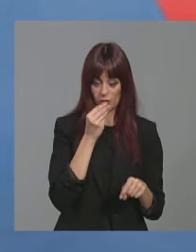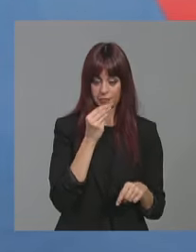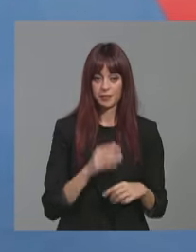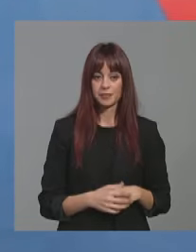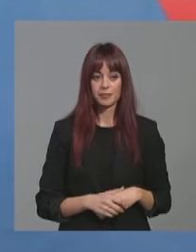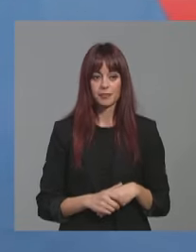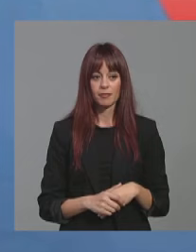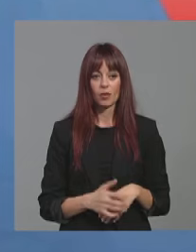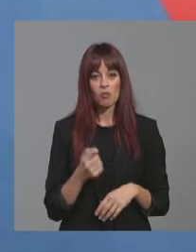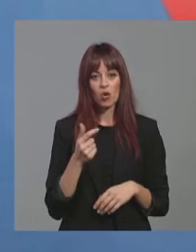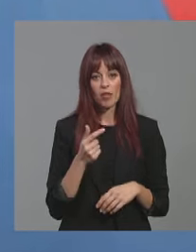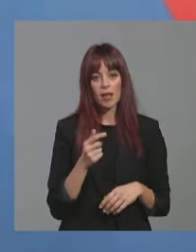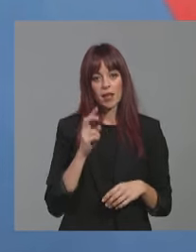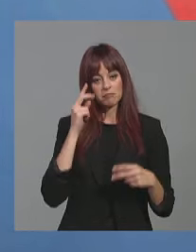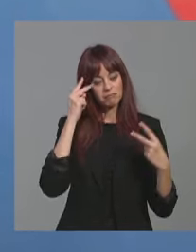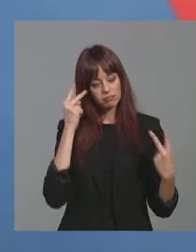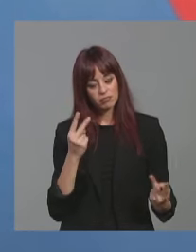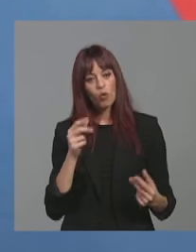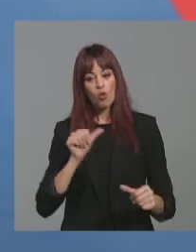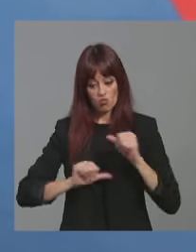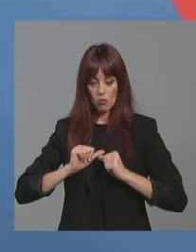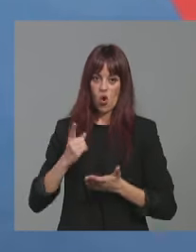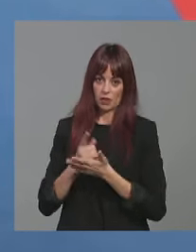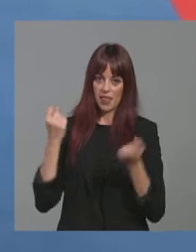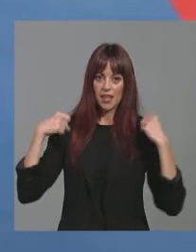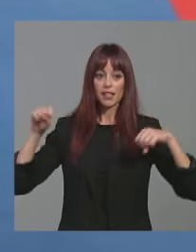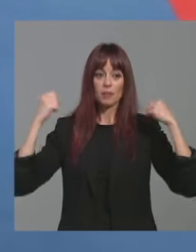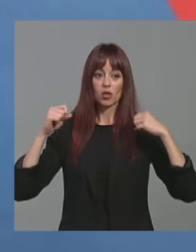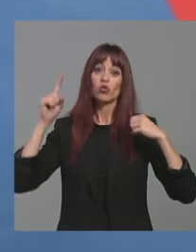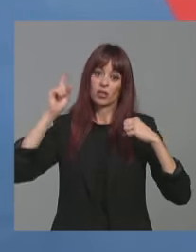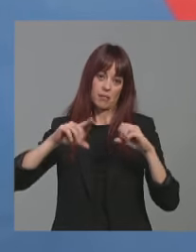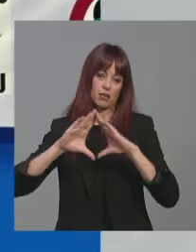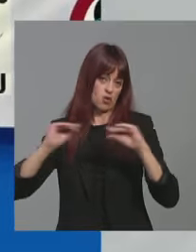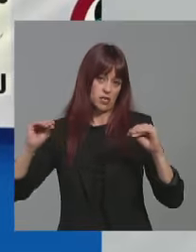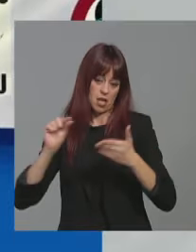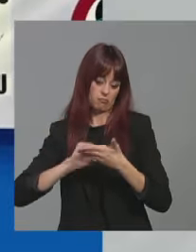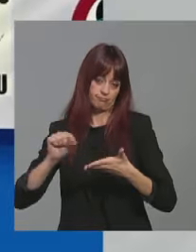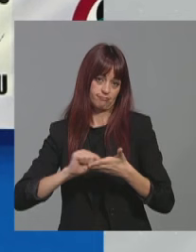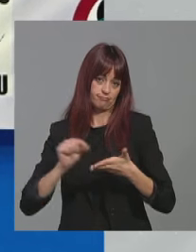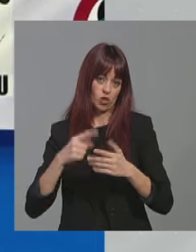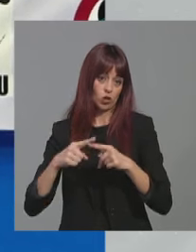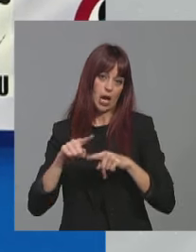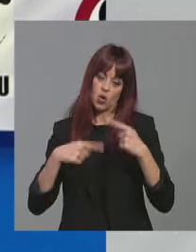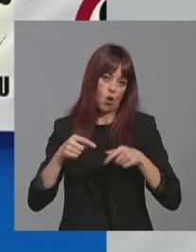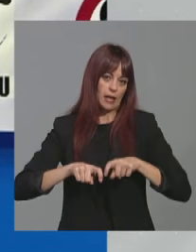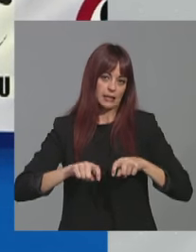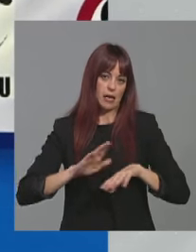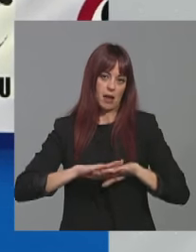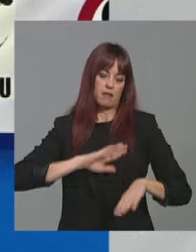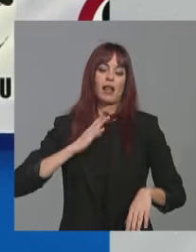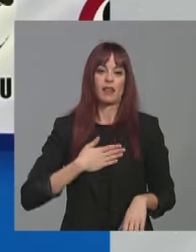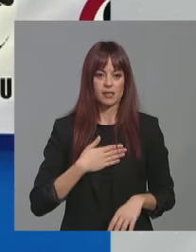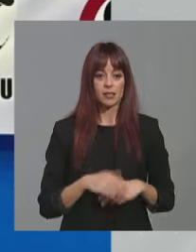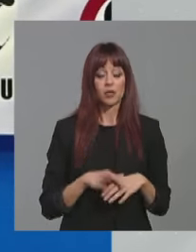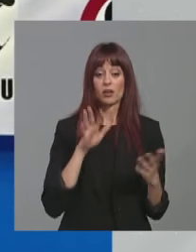un poquito de relax, vuelta al entrenamiento, y otra vez tareas de la universidad y descansar para el día siguiente. Aunque